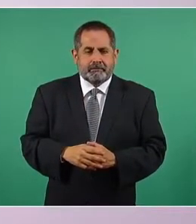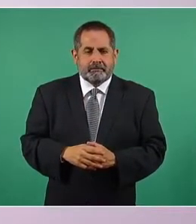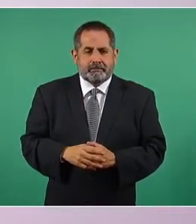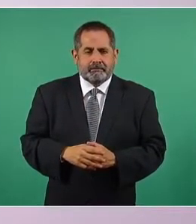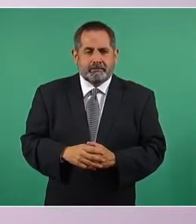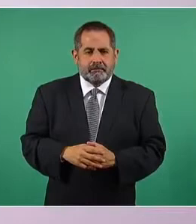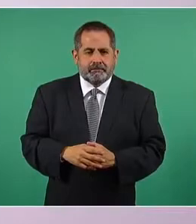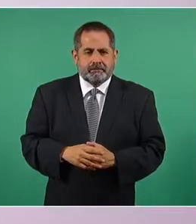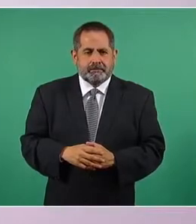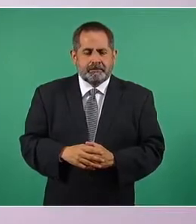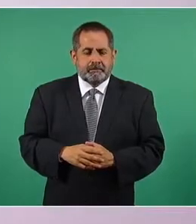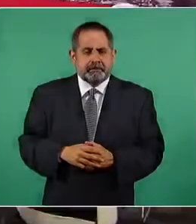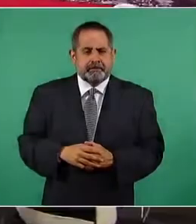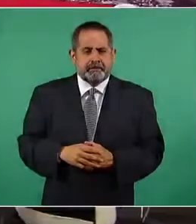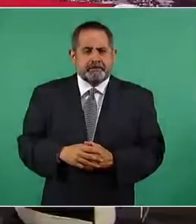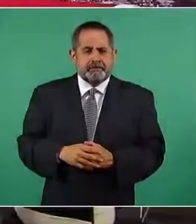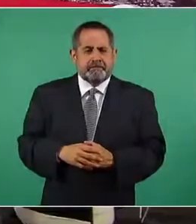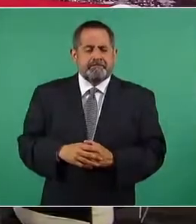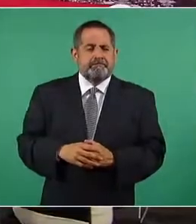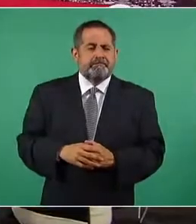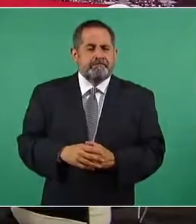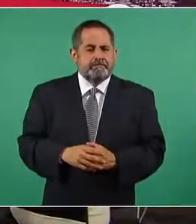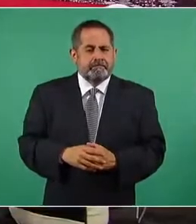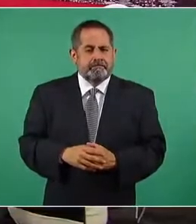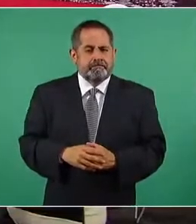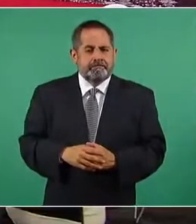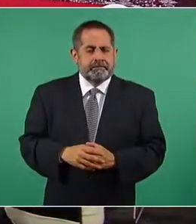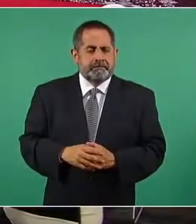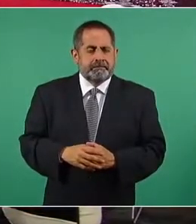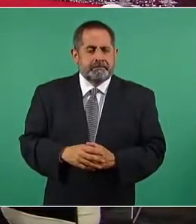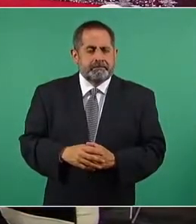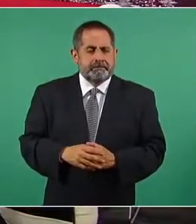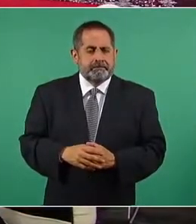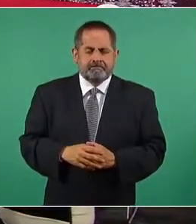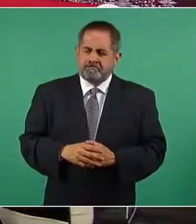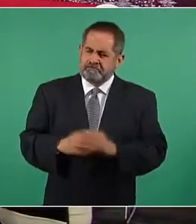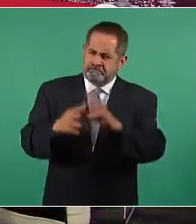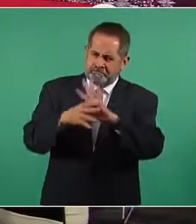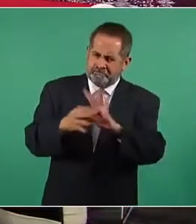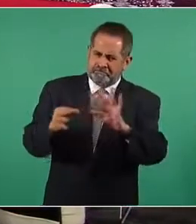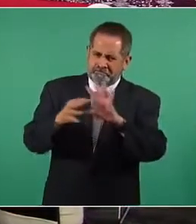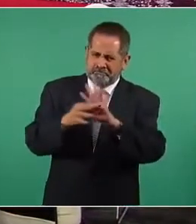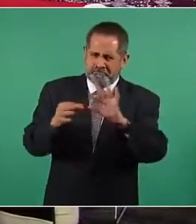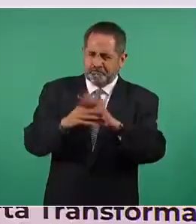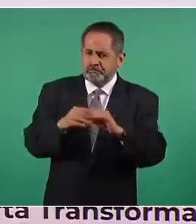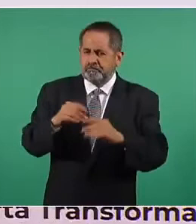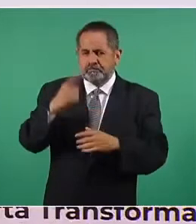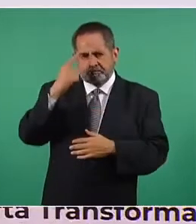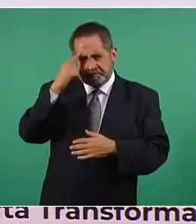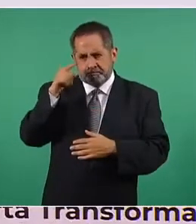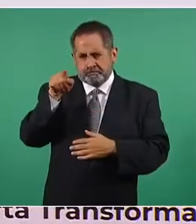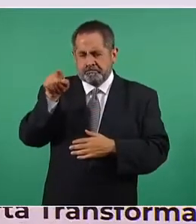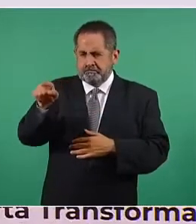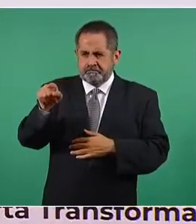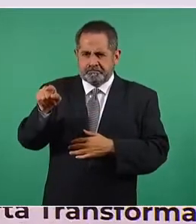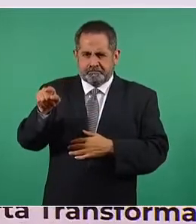convencer para elevar a rango supremo